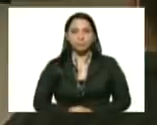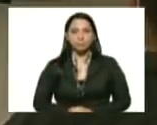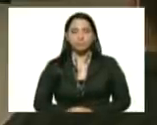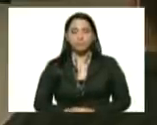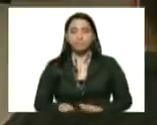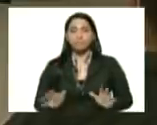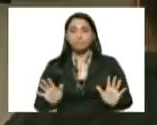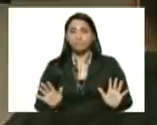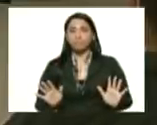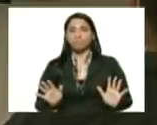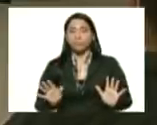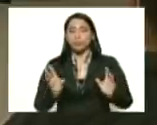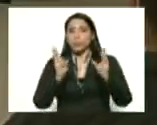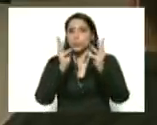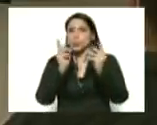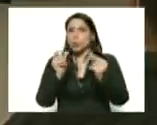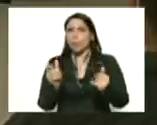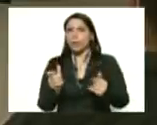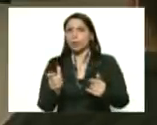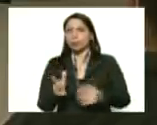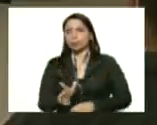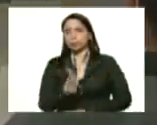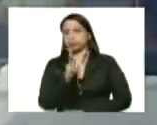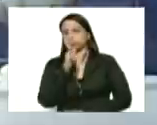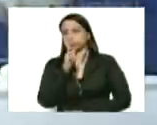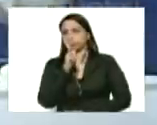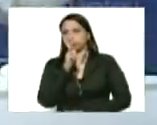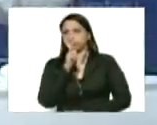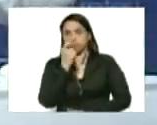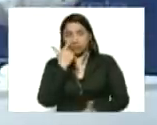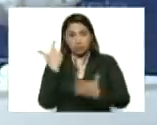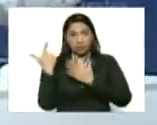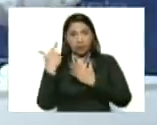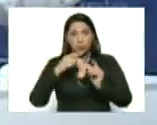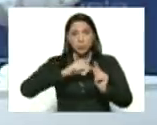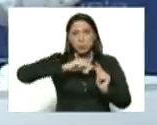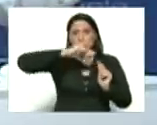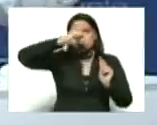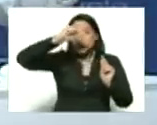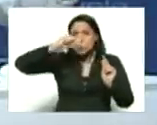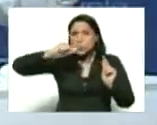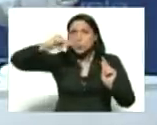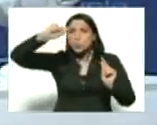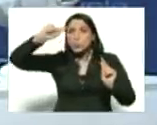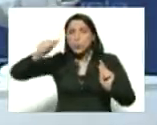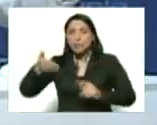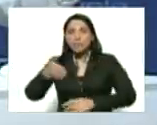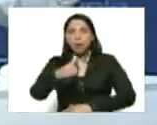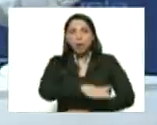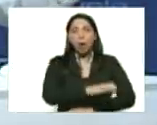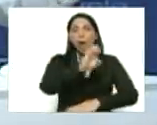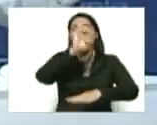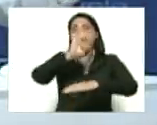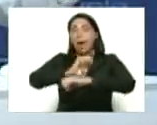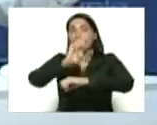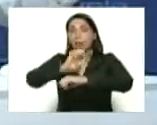Los números son espeluznantes. Aquí está esta curva de fallecidos. Ecuador,